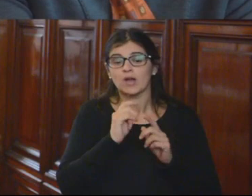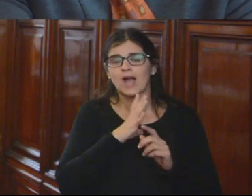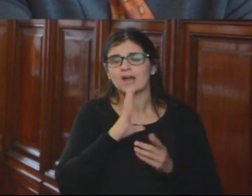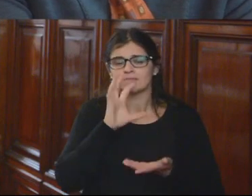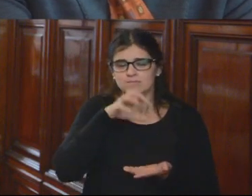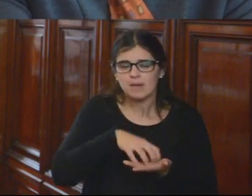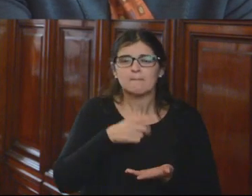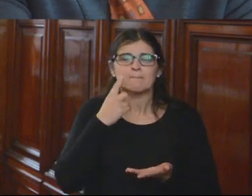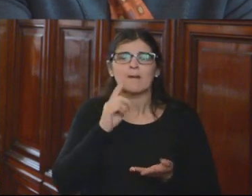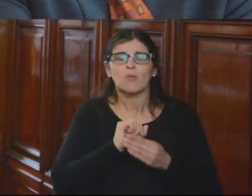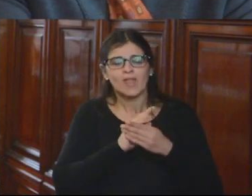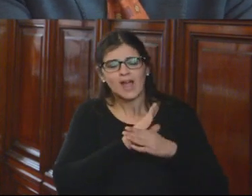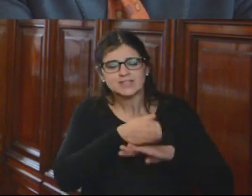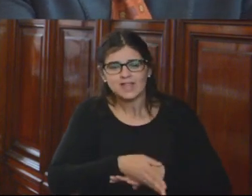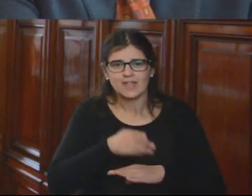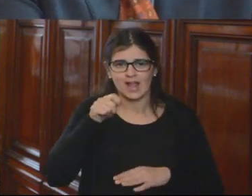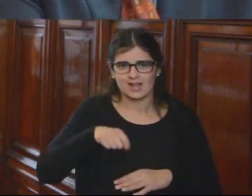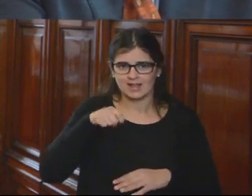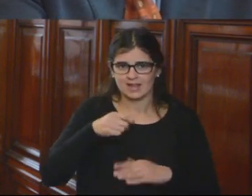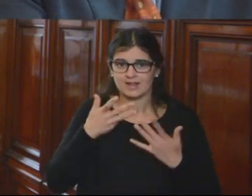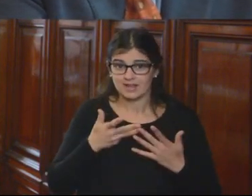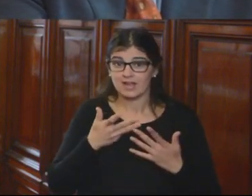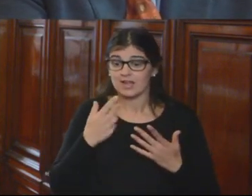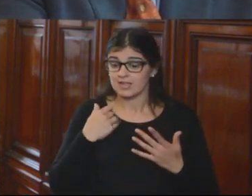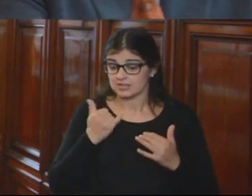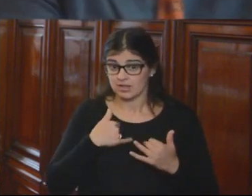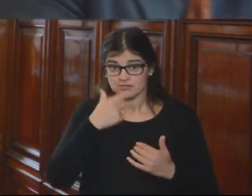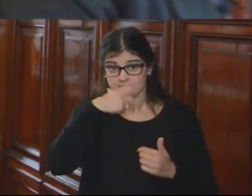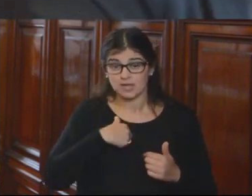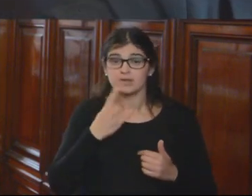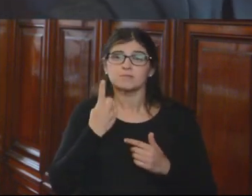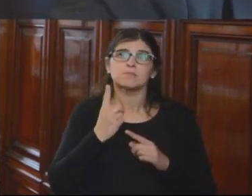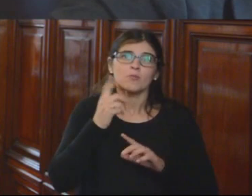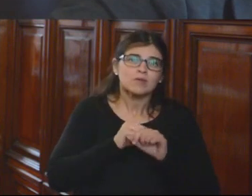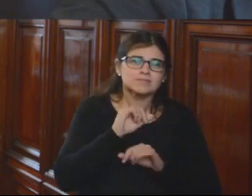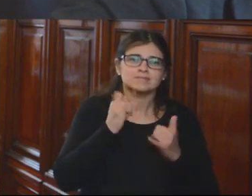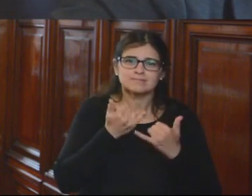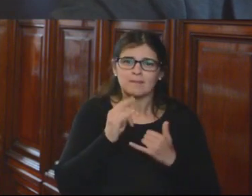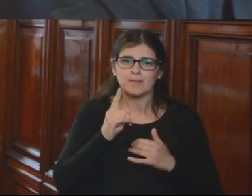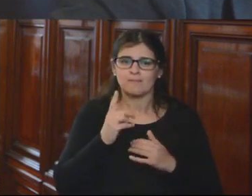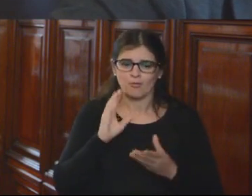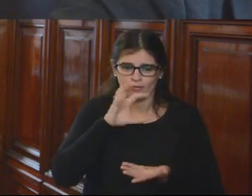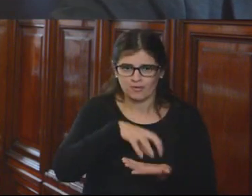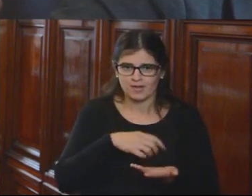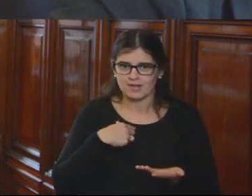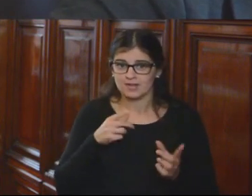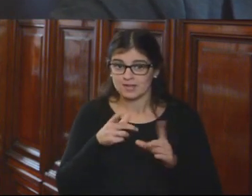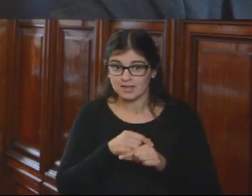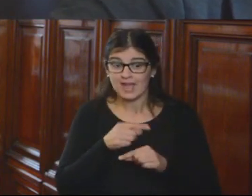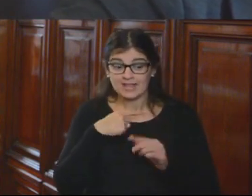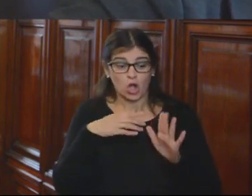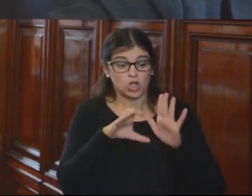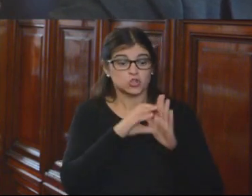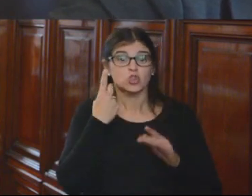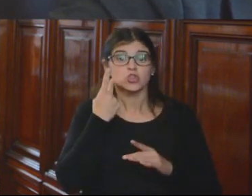mecanismo para acceder a la carrera judicial. El que habla es egresado de la primera promoción del Instituto de la Judicatura. Si esta Constitución del